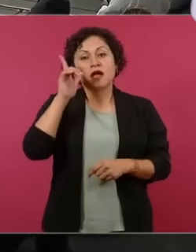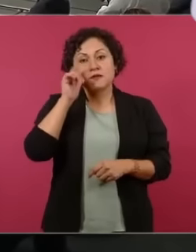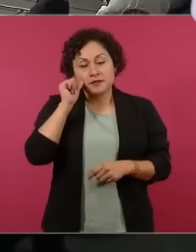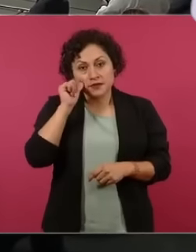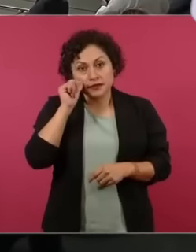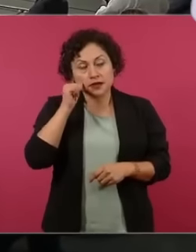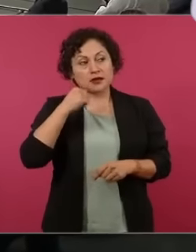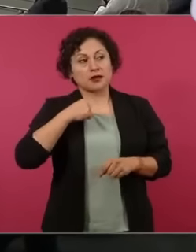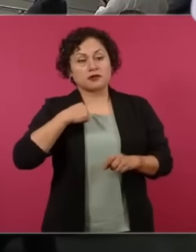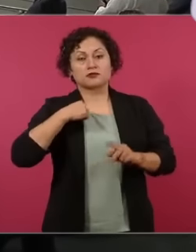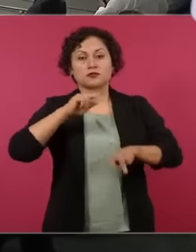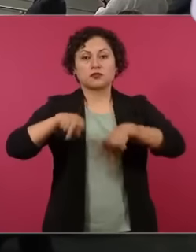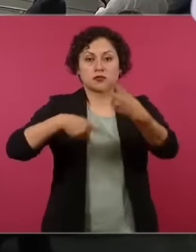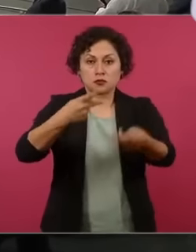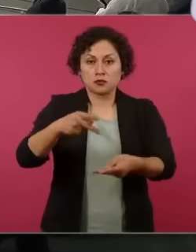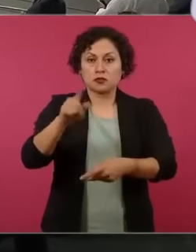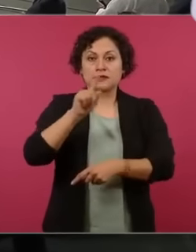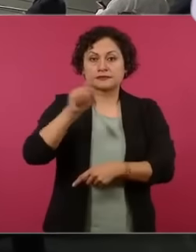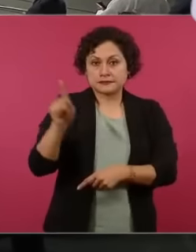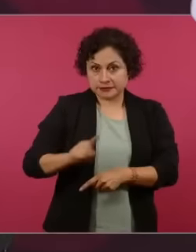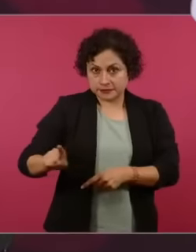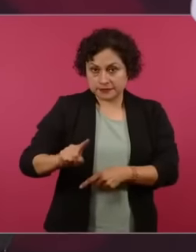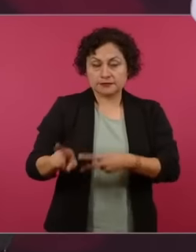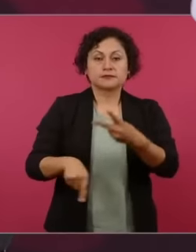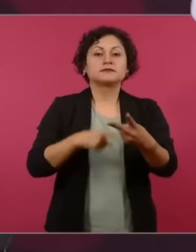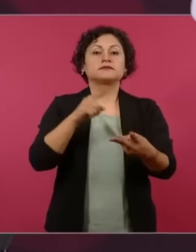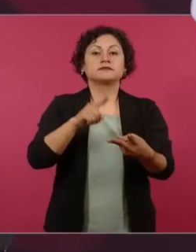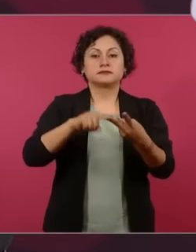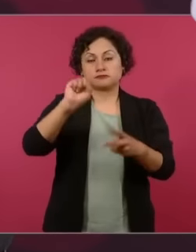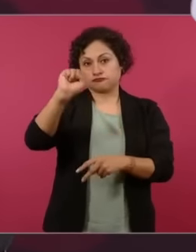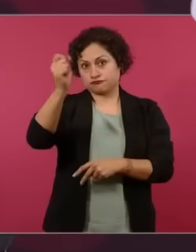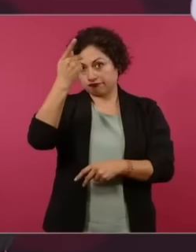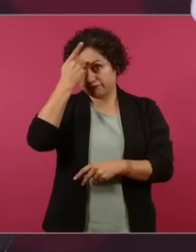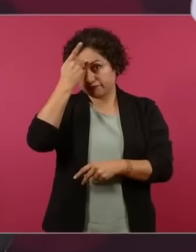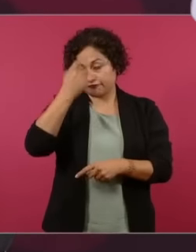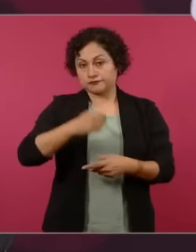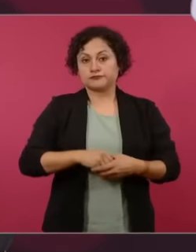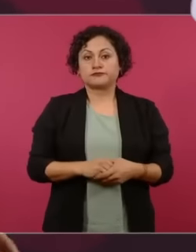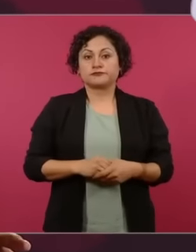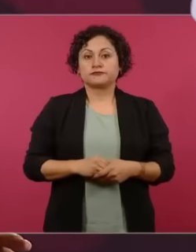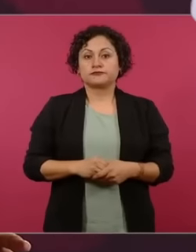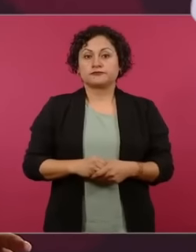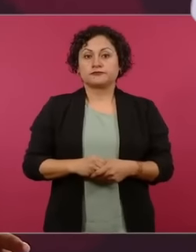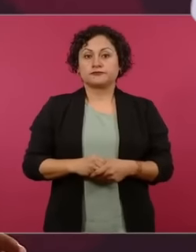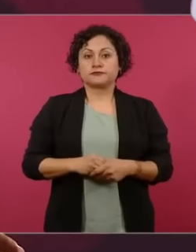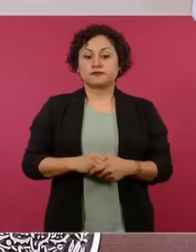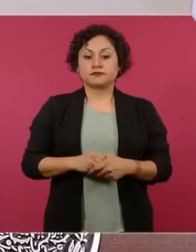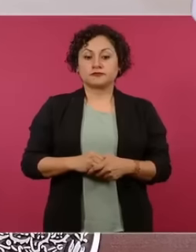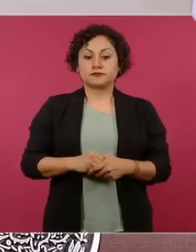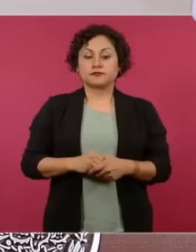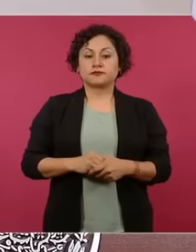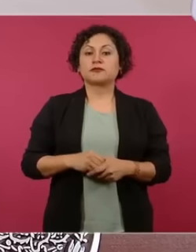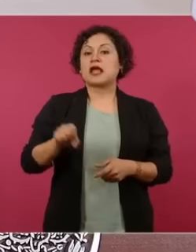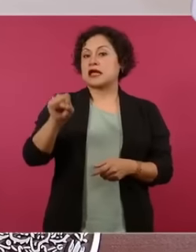pagos mensuales de este programa de jóvenes construyendo el futuro como de costumbre siguieron recibiendo su pago